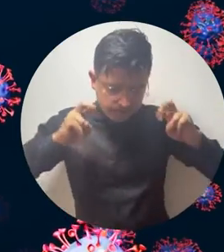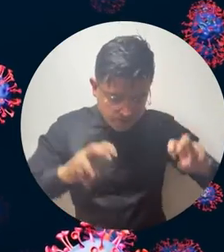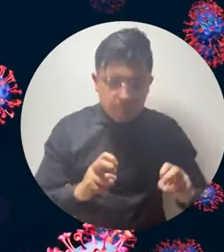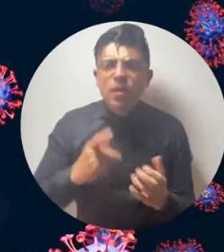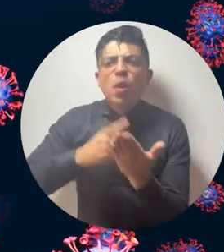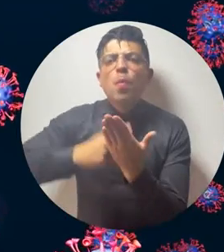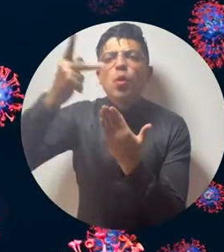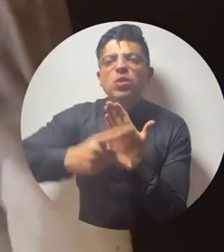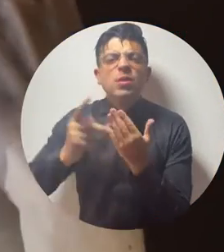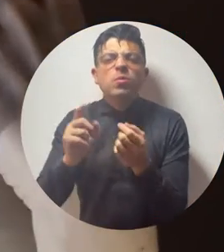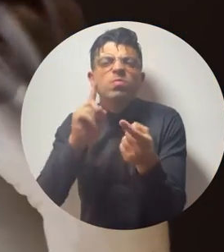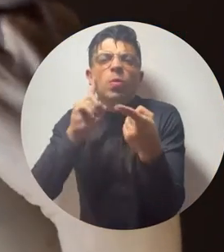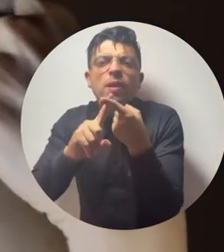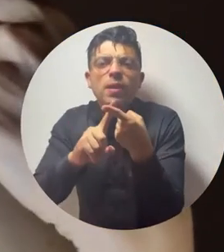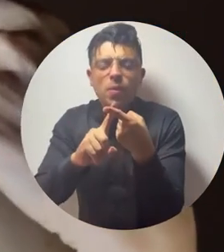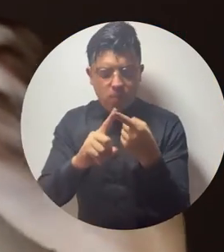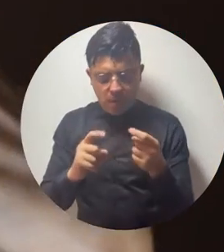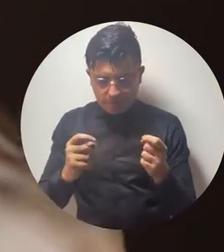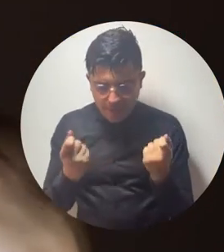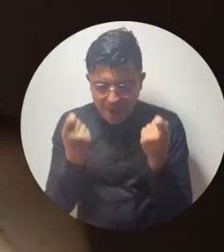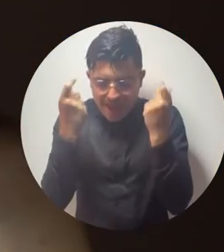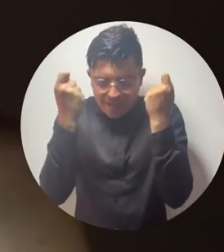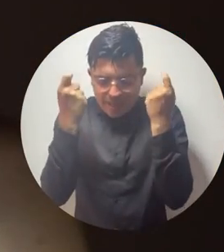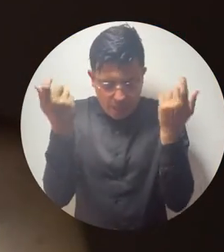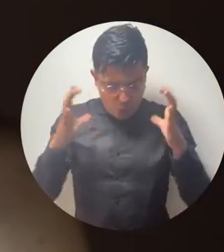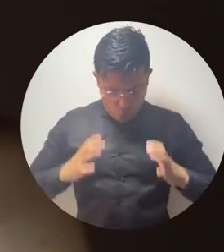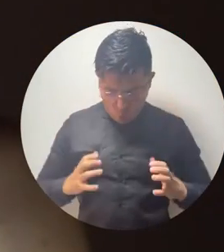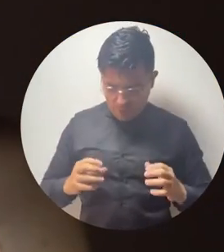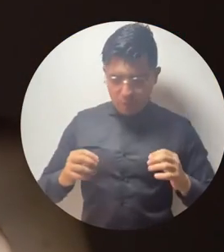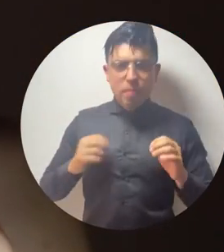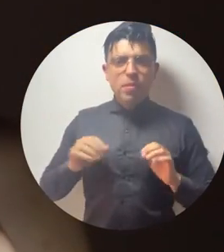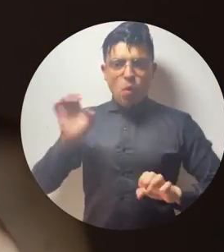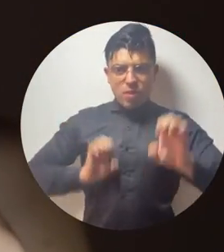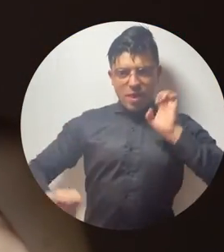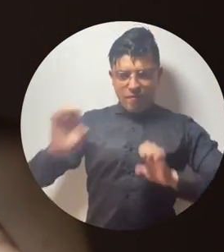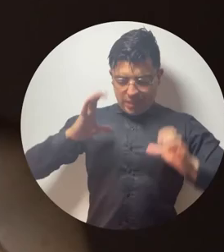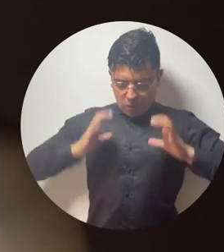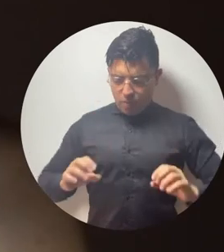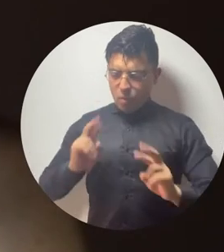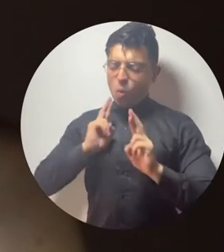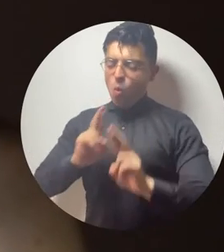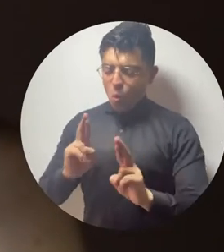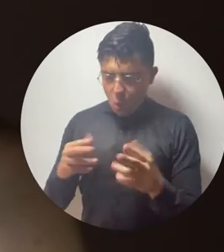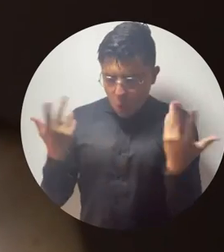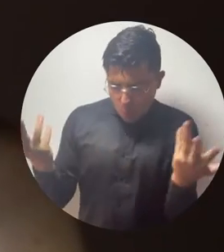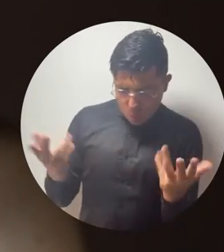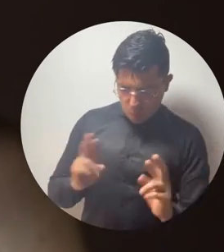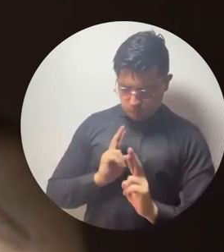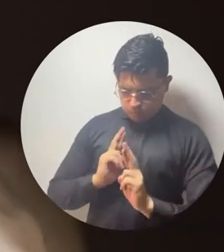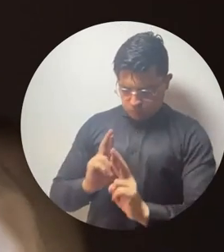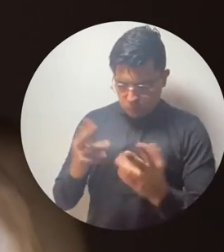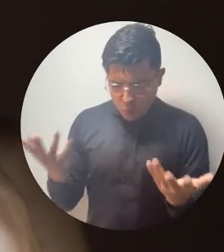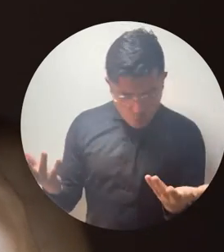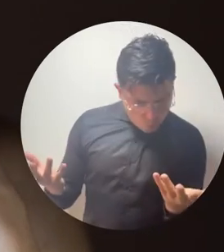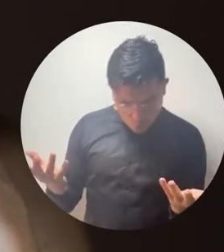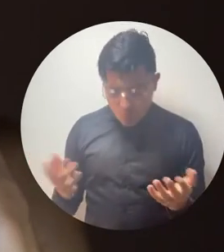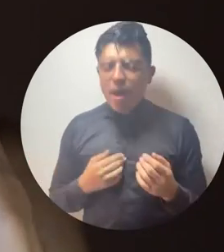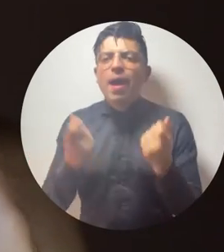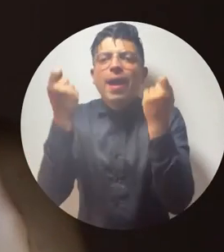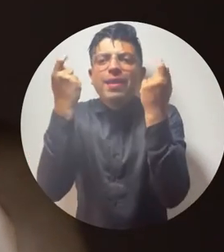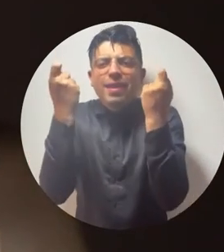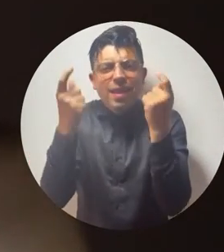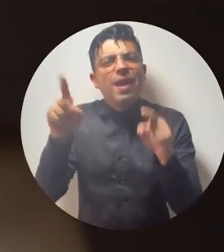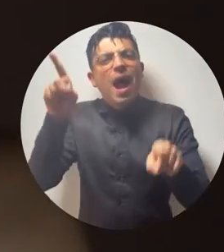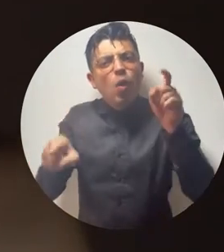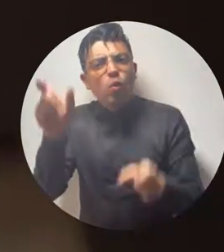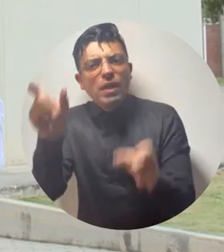intención del proyecto es comprender mejor esa respuesta inmune y buscar la forma de entender